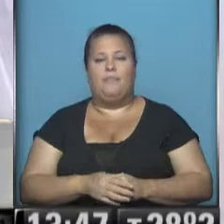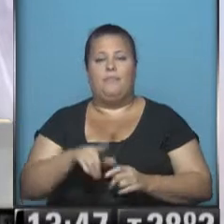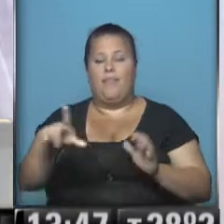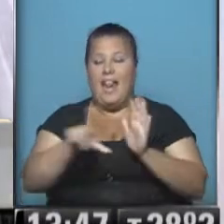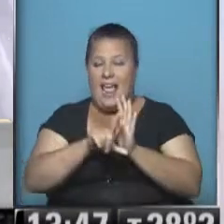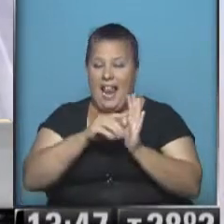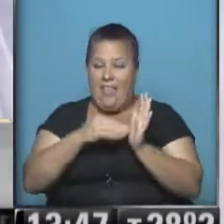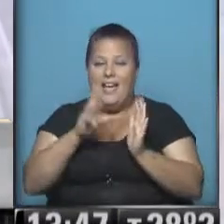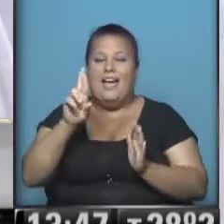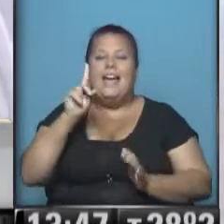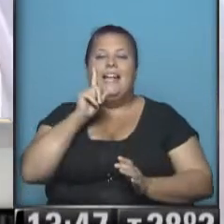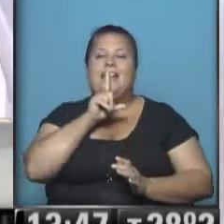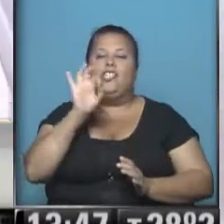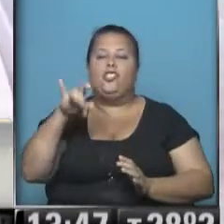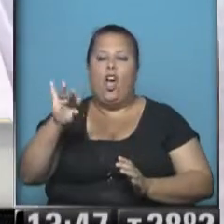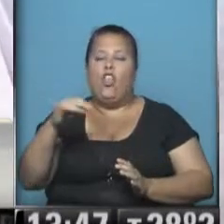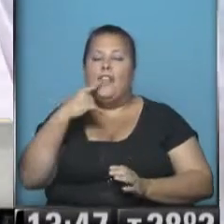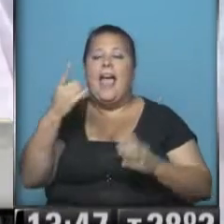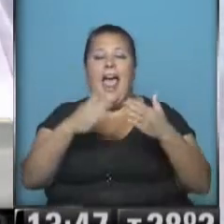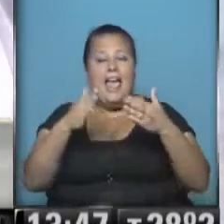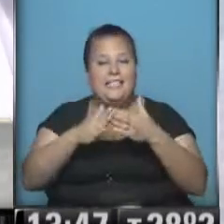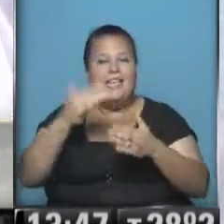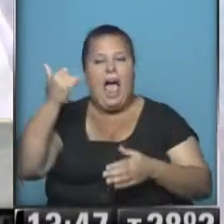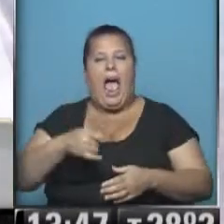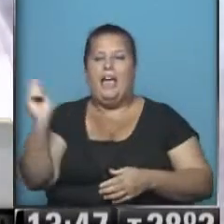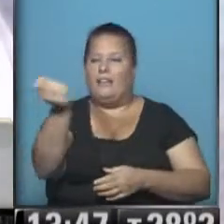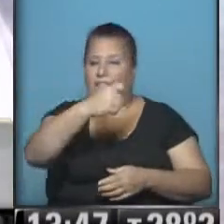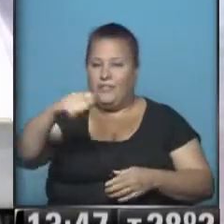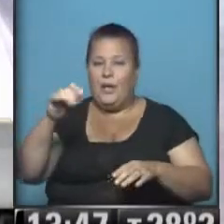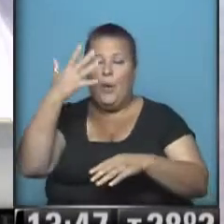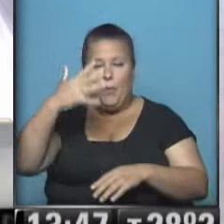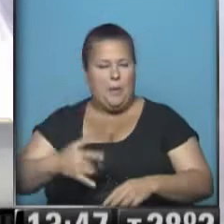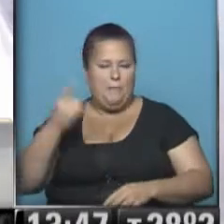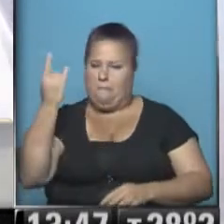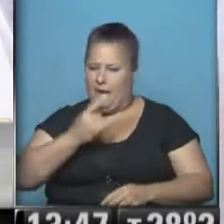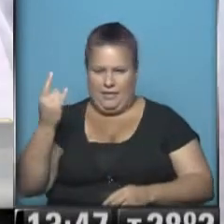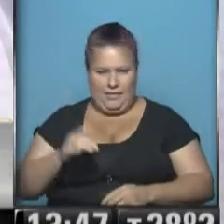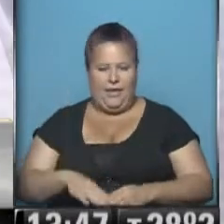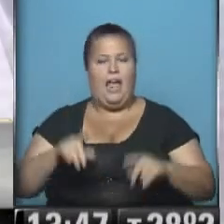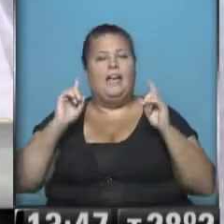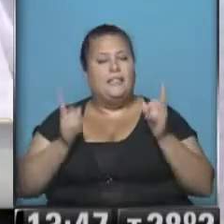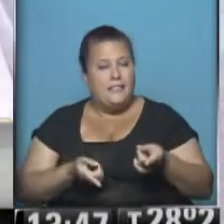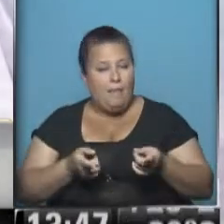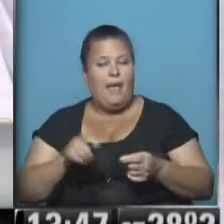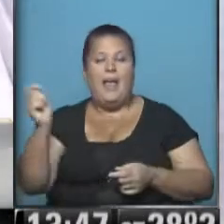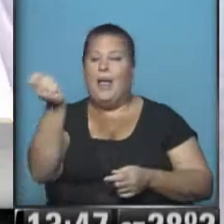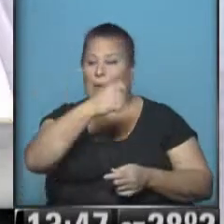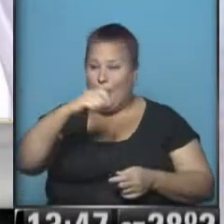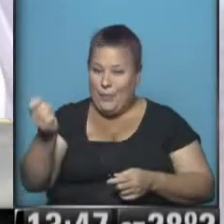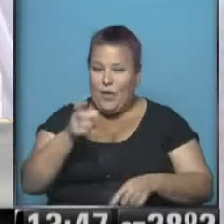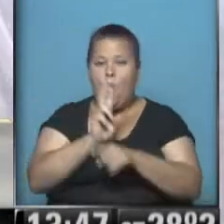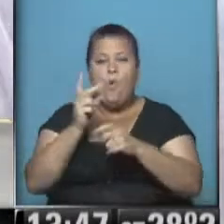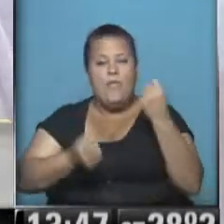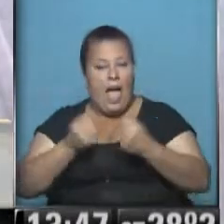legislador ritondo es que en cada esquina hay limpia vidrios, cosa que es mentira absoluta. Y que además, los limpia vidrios y los